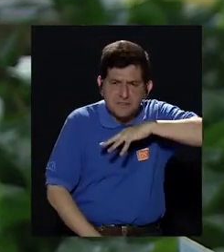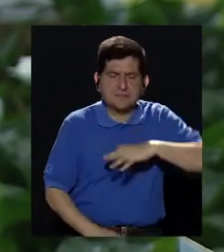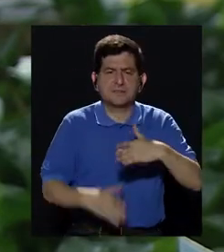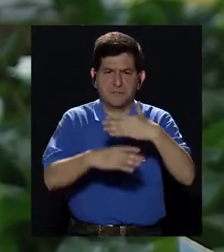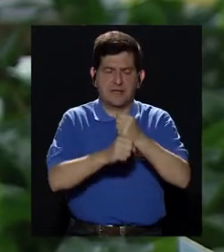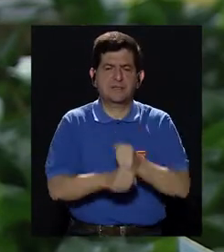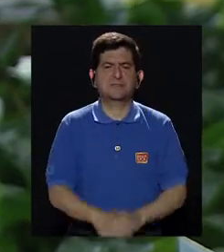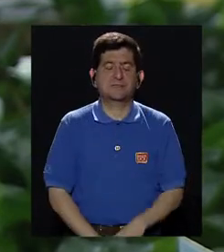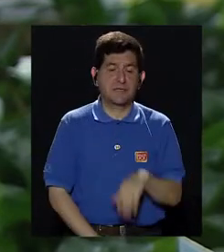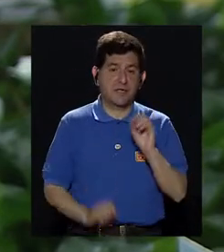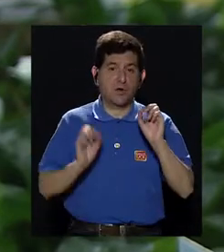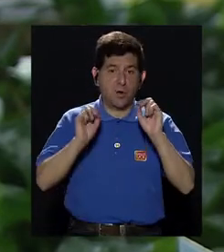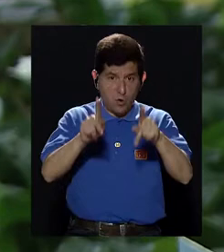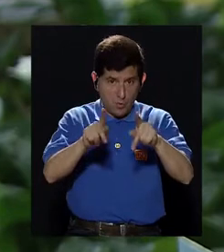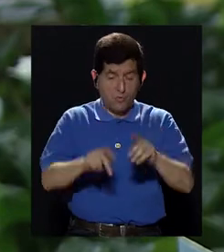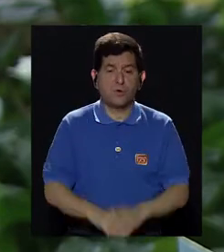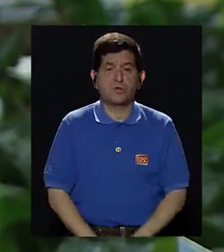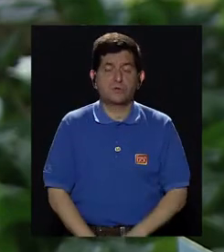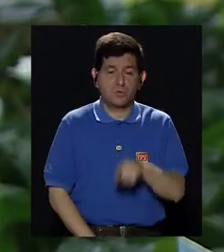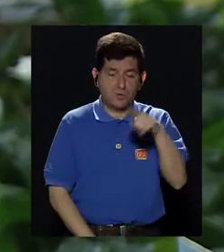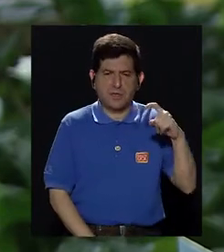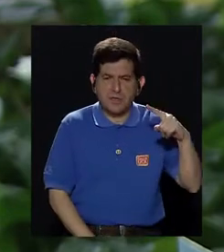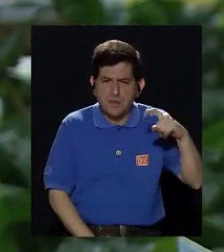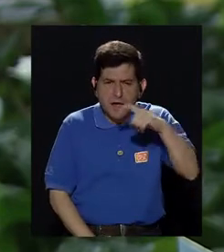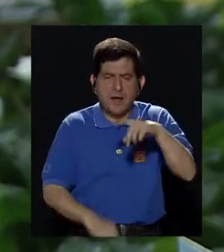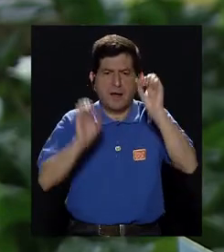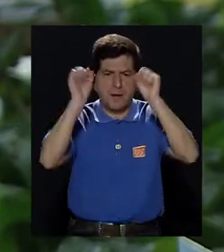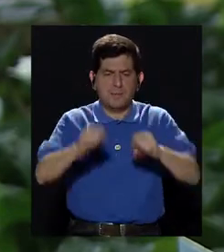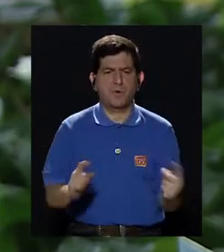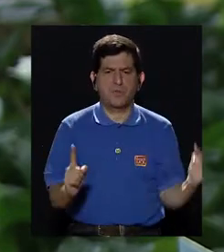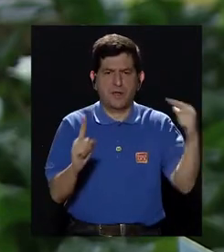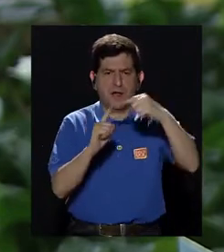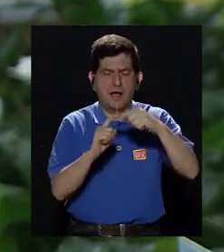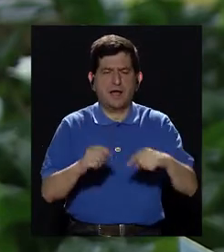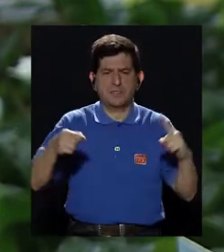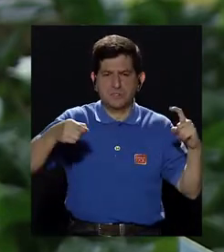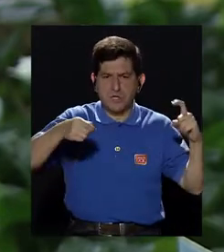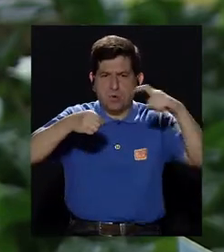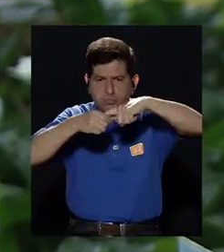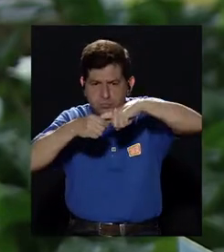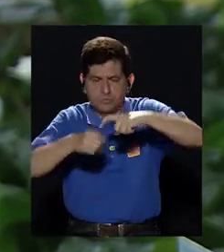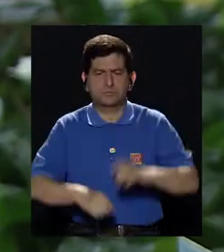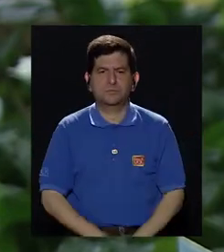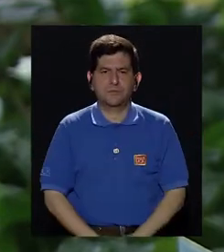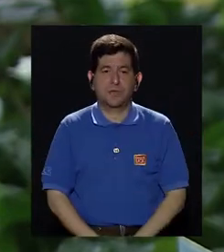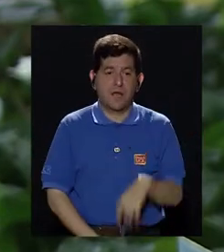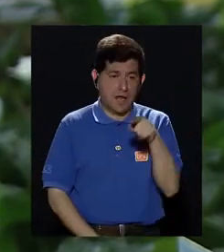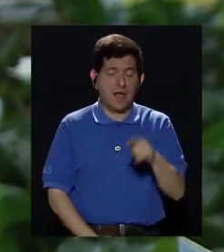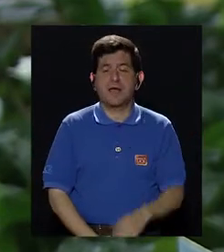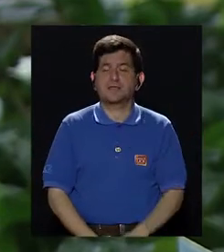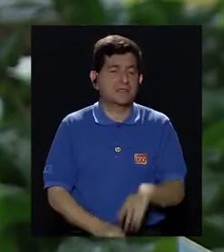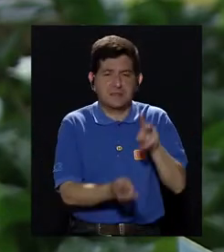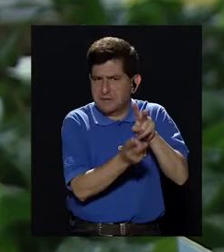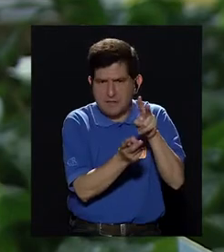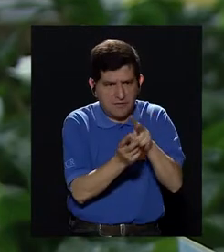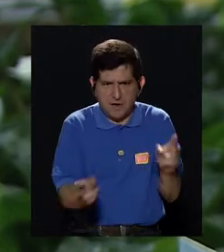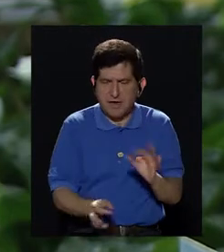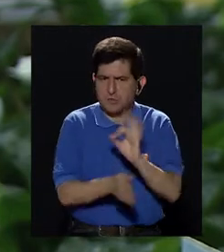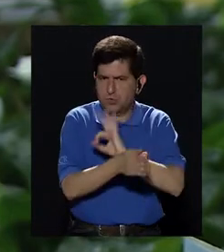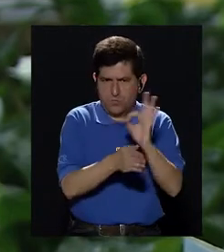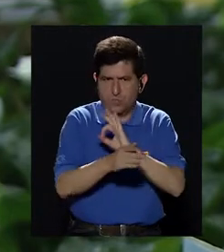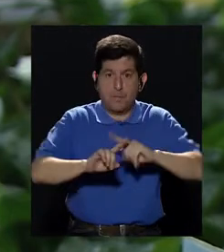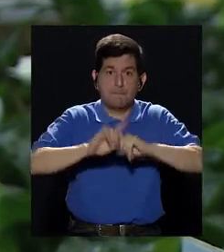que hace es brindarle al espermatozoide las condiciones adecuadas para que llegue al óvulo. Es decir, es totalmente reproductiva. Sin embargo,